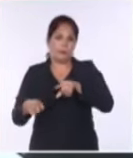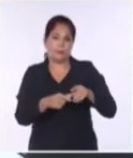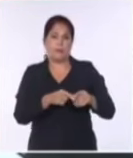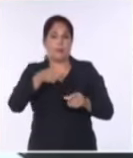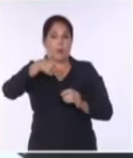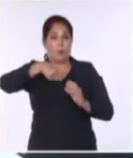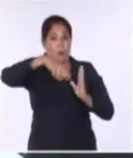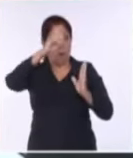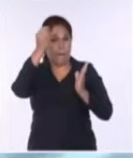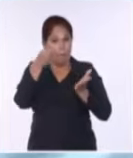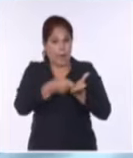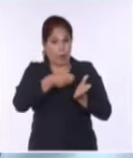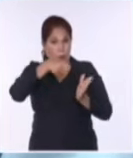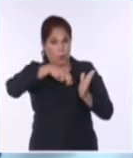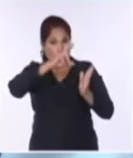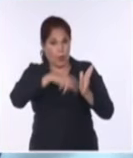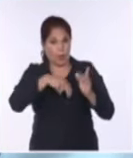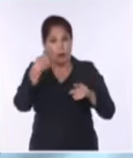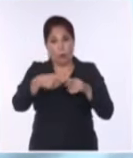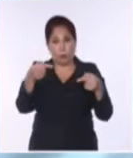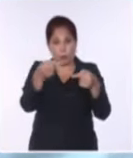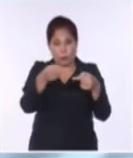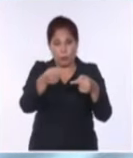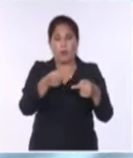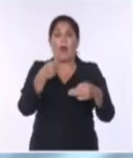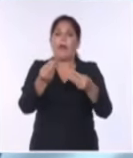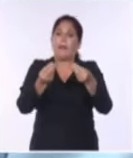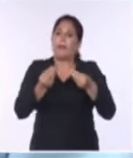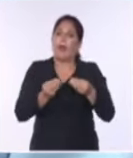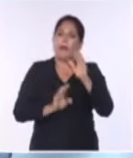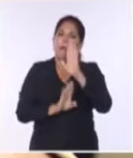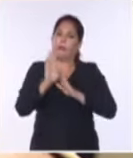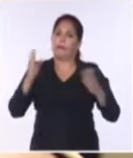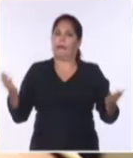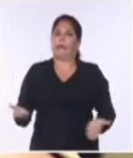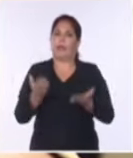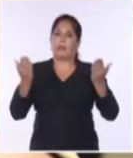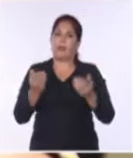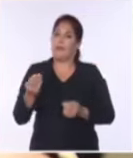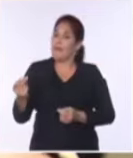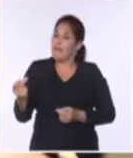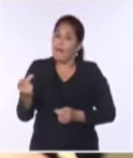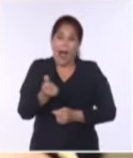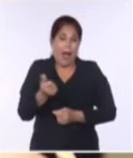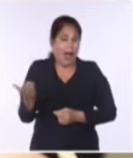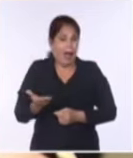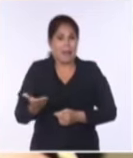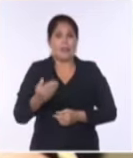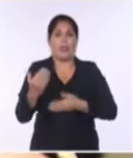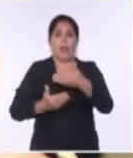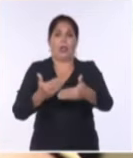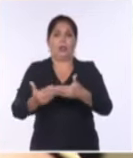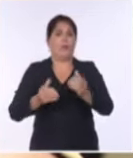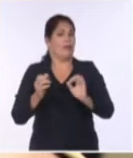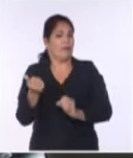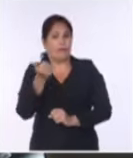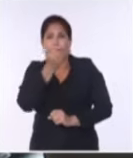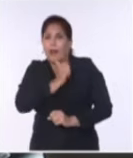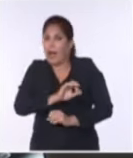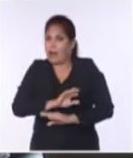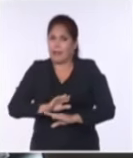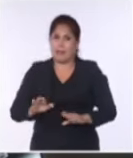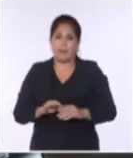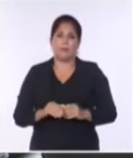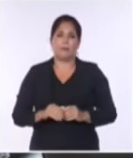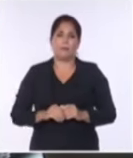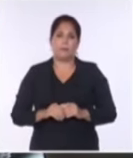un proceso que genera desarrollo, pero que a la vez viabiliza todos los demás procesos estratégicos que está